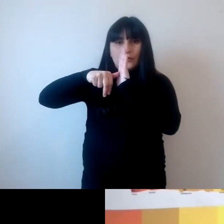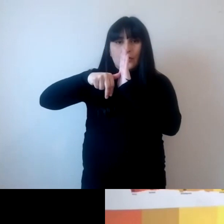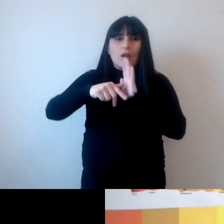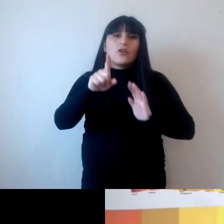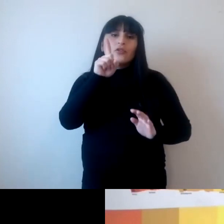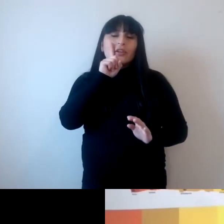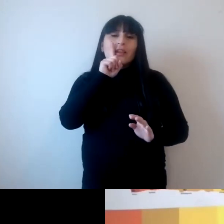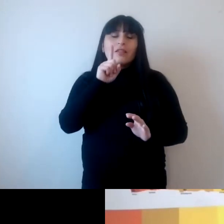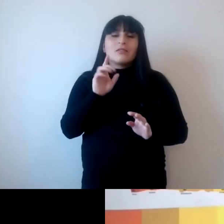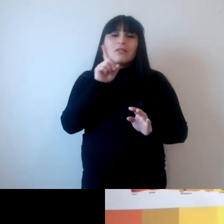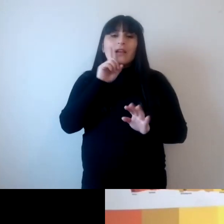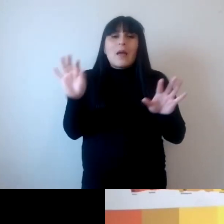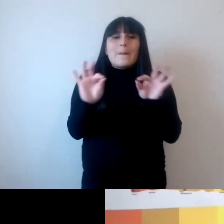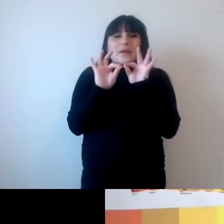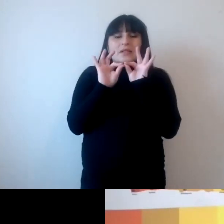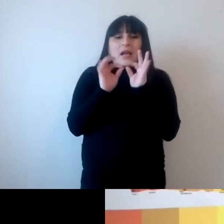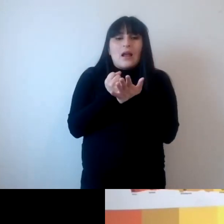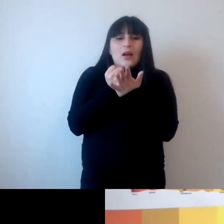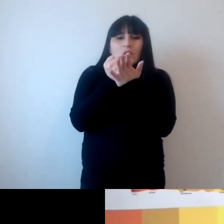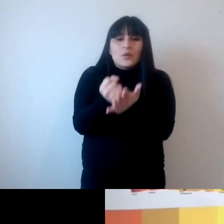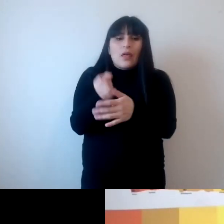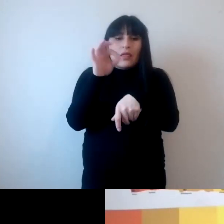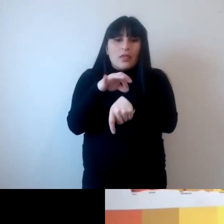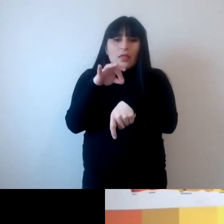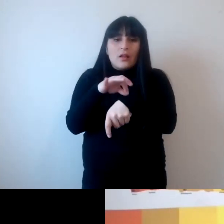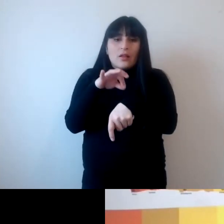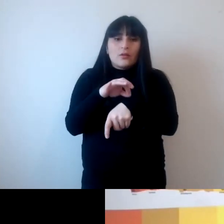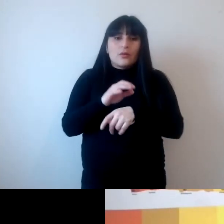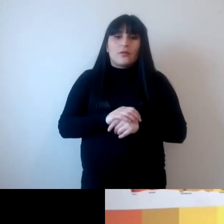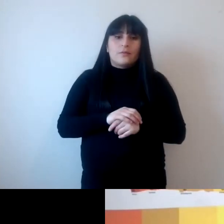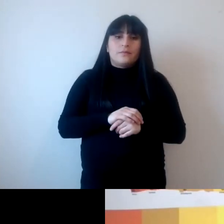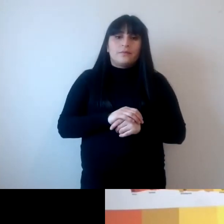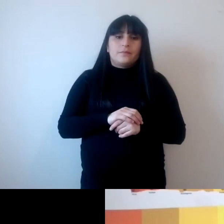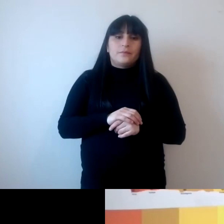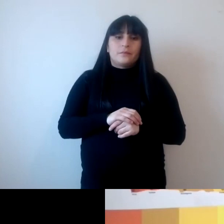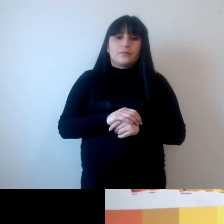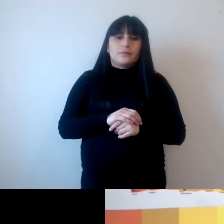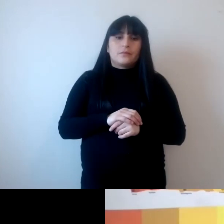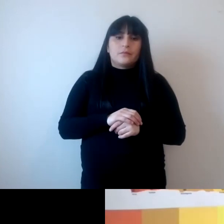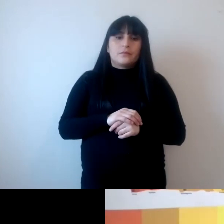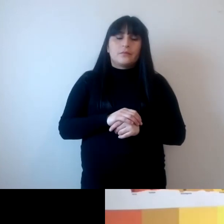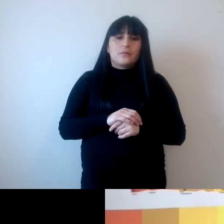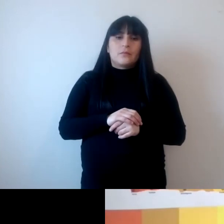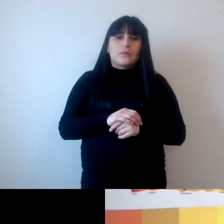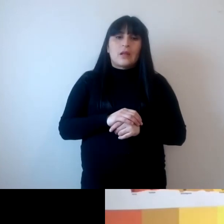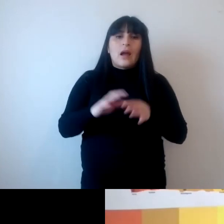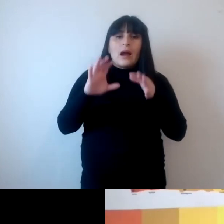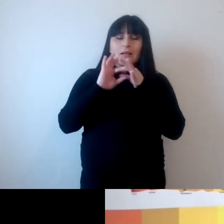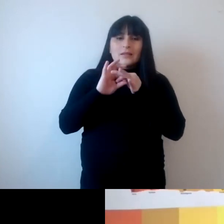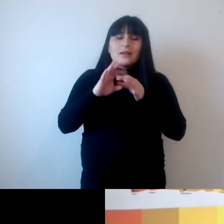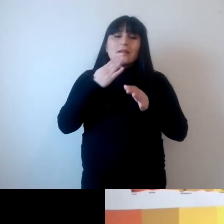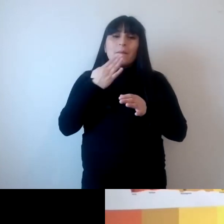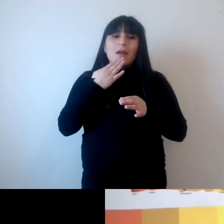colaboración para la presencia del doctor Pablo Ángel acá en el congreso del programa ICEG agradecer también a la Oficina de Relaciones